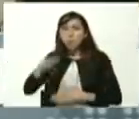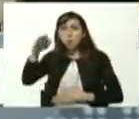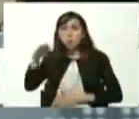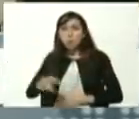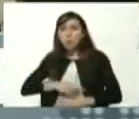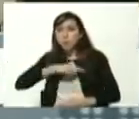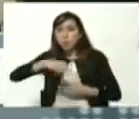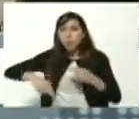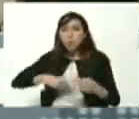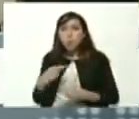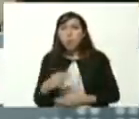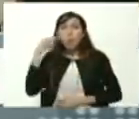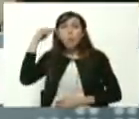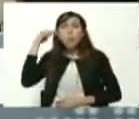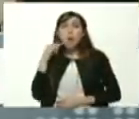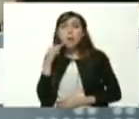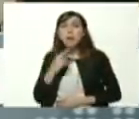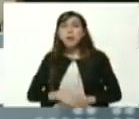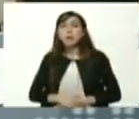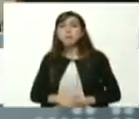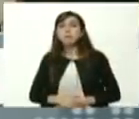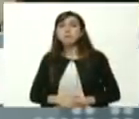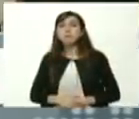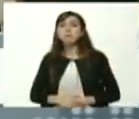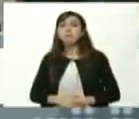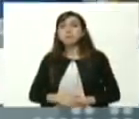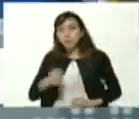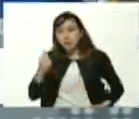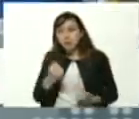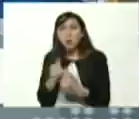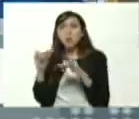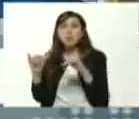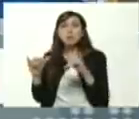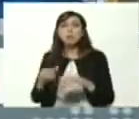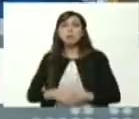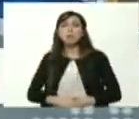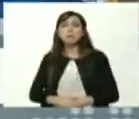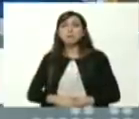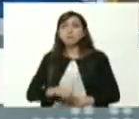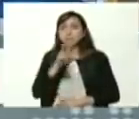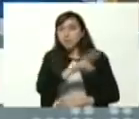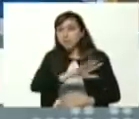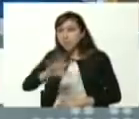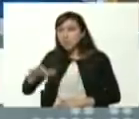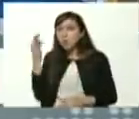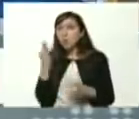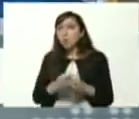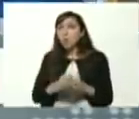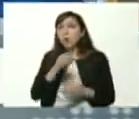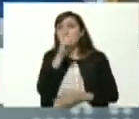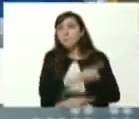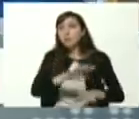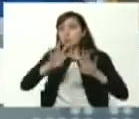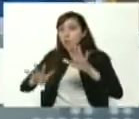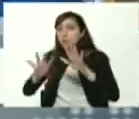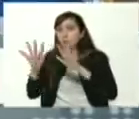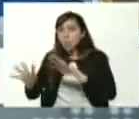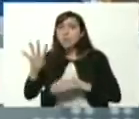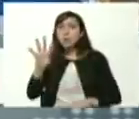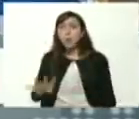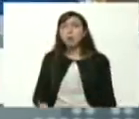de la revolución bolivariana desde la base misma un 25 de septiembre de 1994